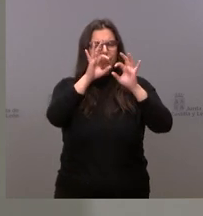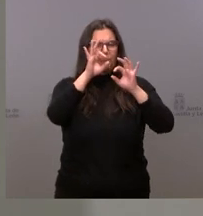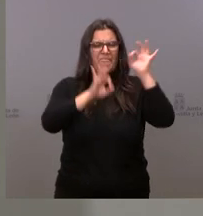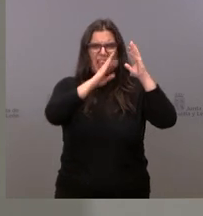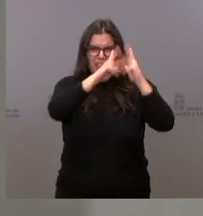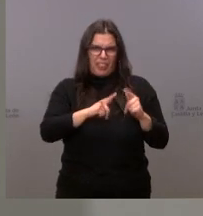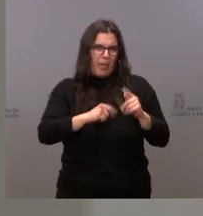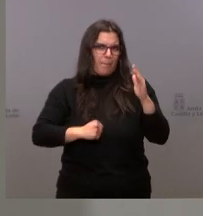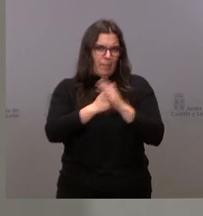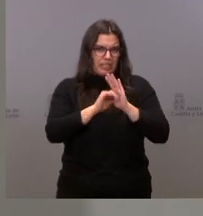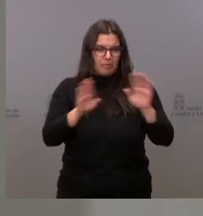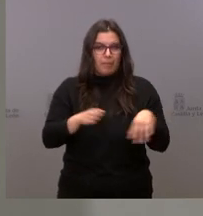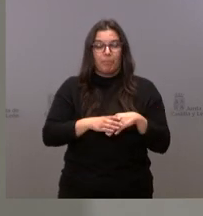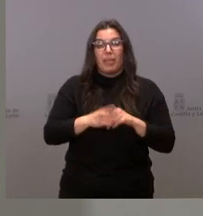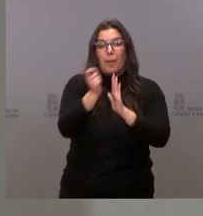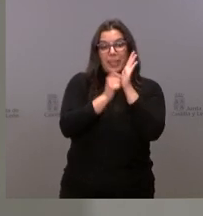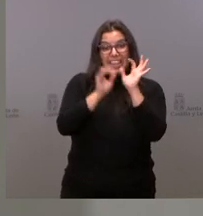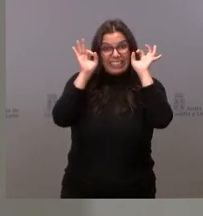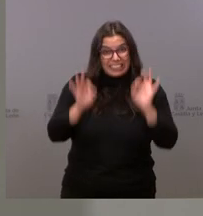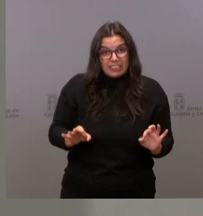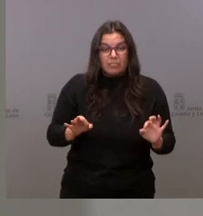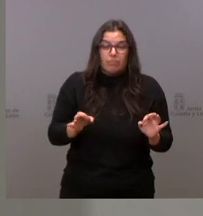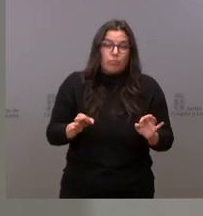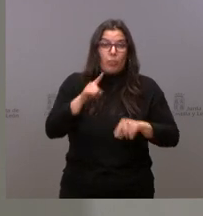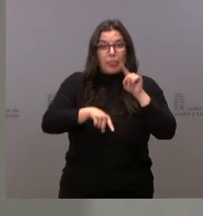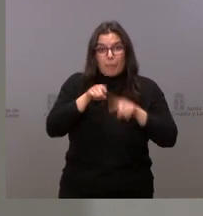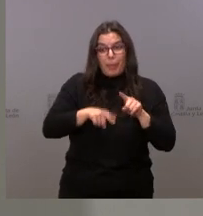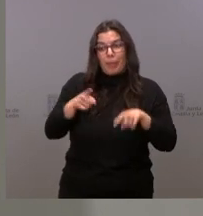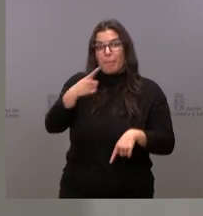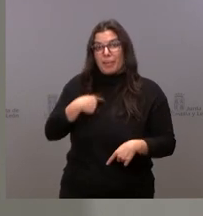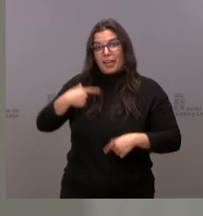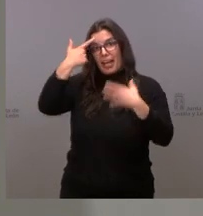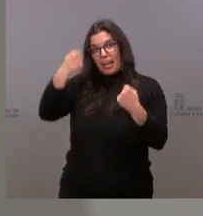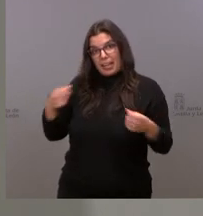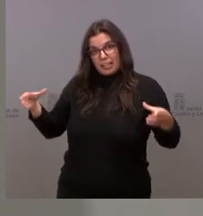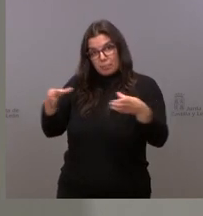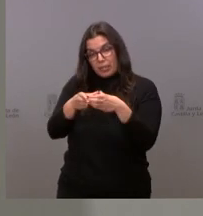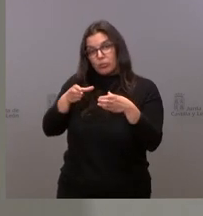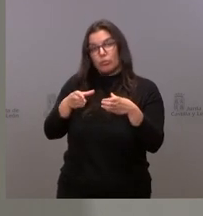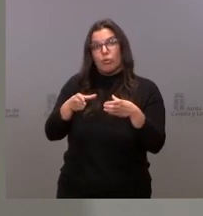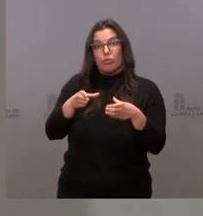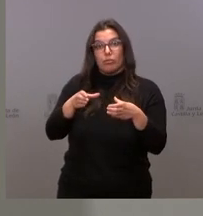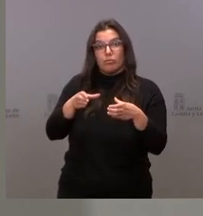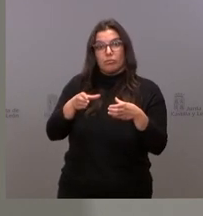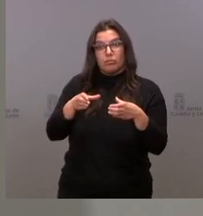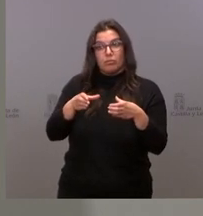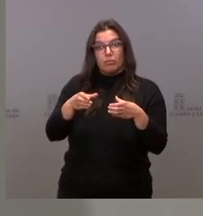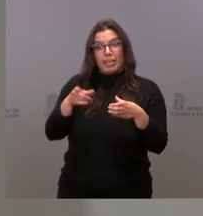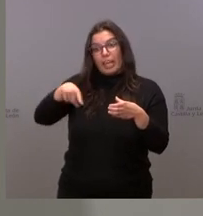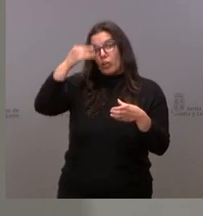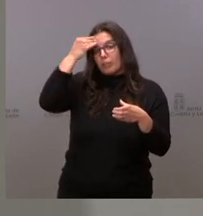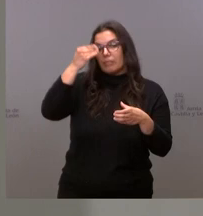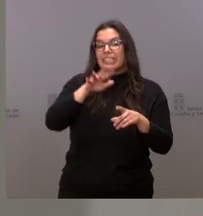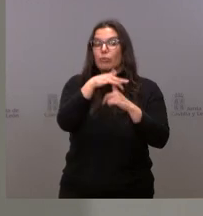concreto? Insisto, aquellas que entendamos con nuestros expertos que se adecúan a la